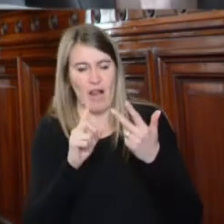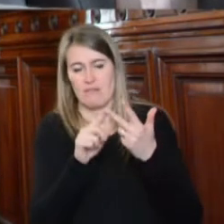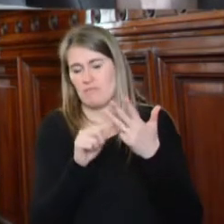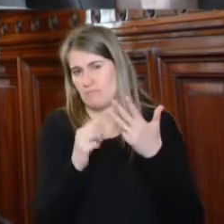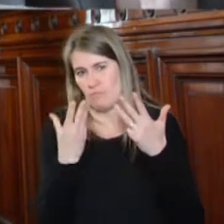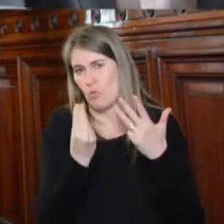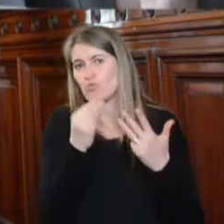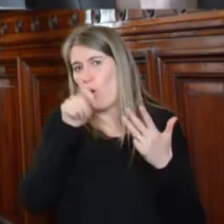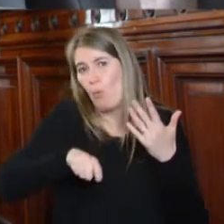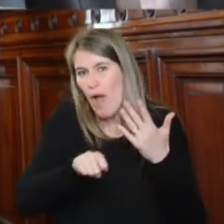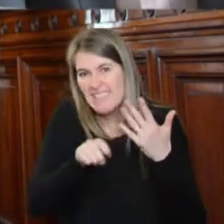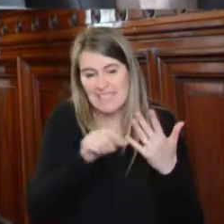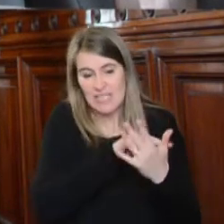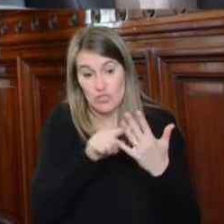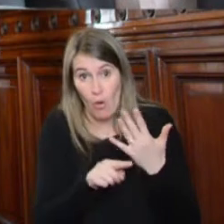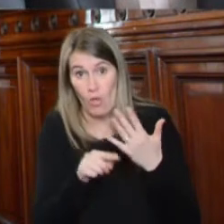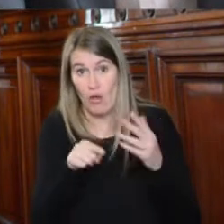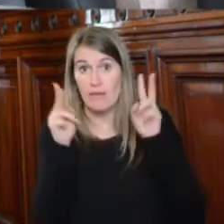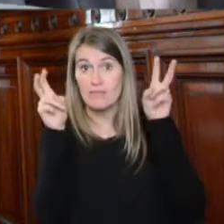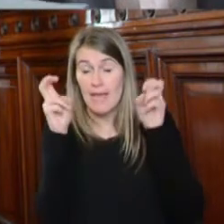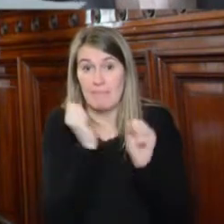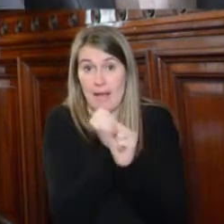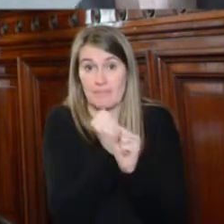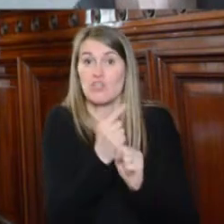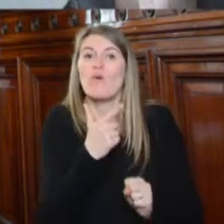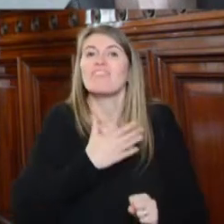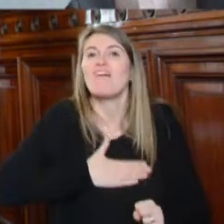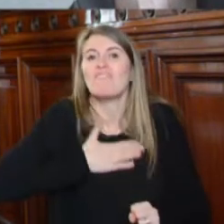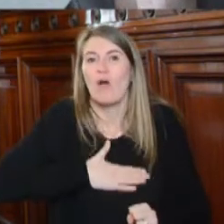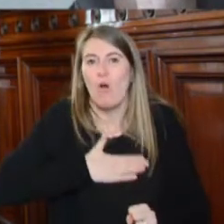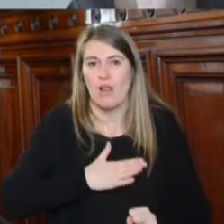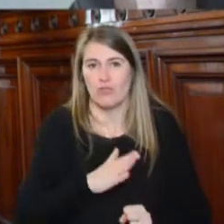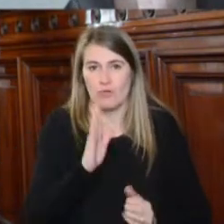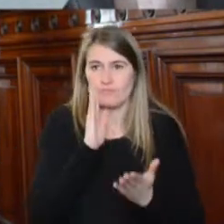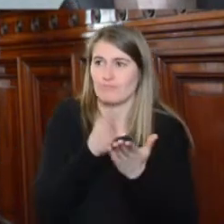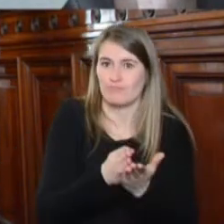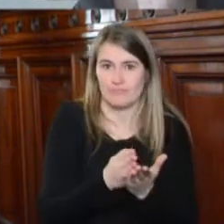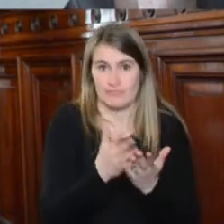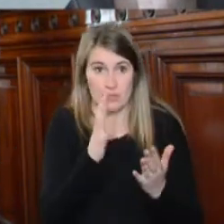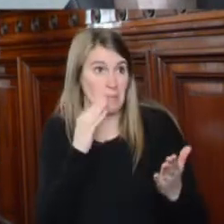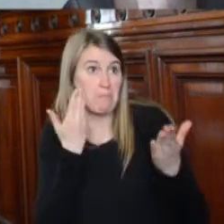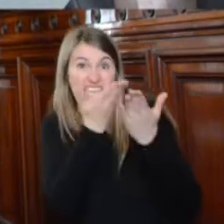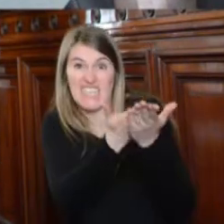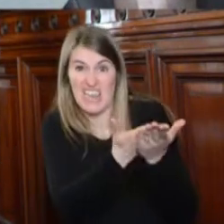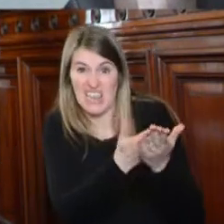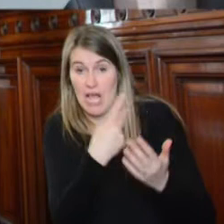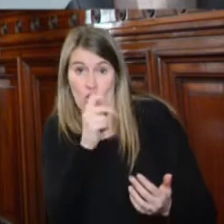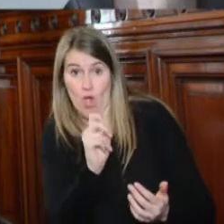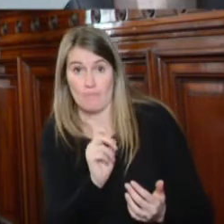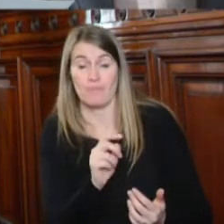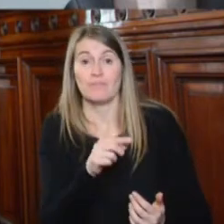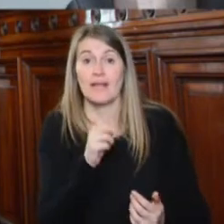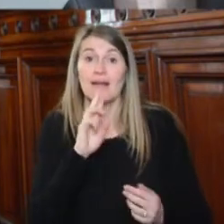Furbrich por el mero desacuerdo con el contenido de sus sentencias, así como el menoscabo público y la